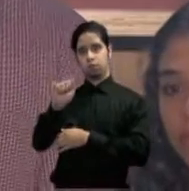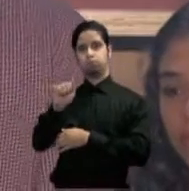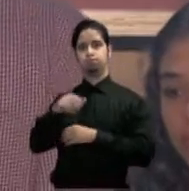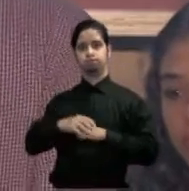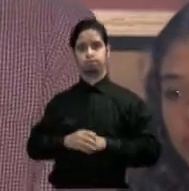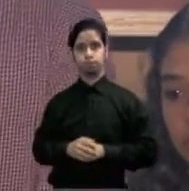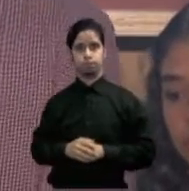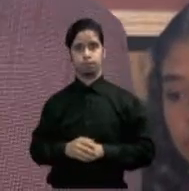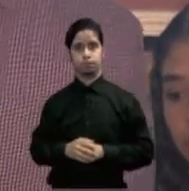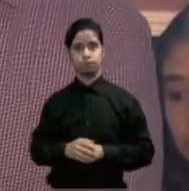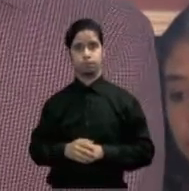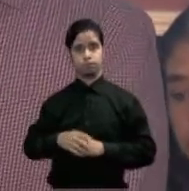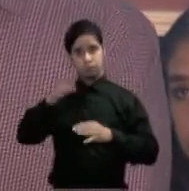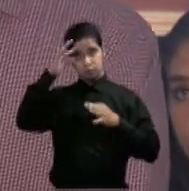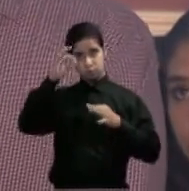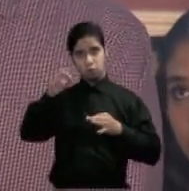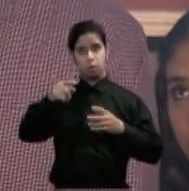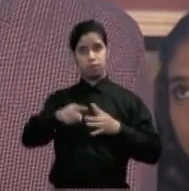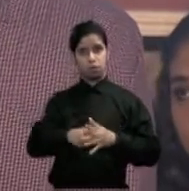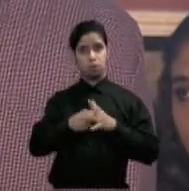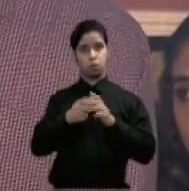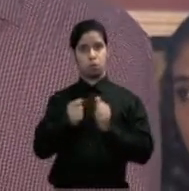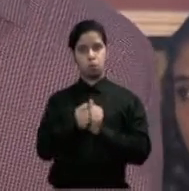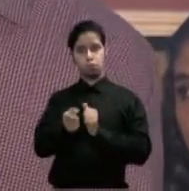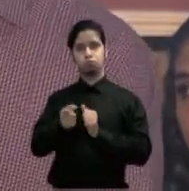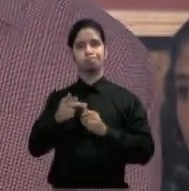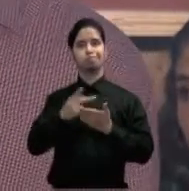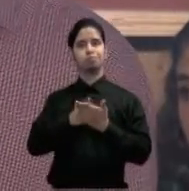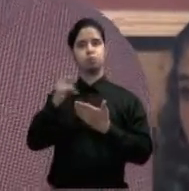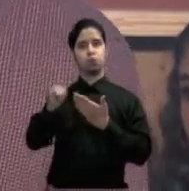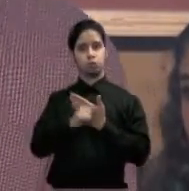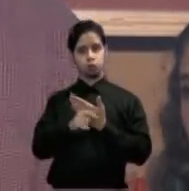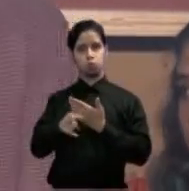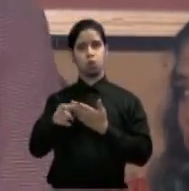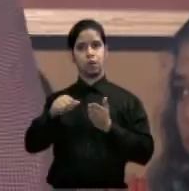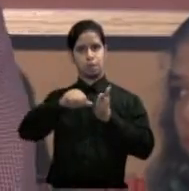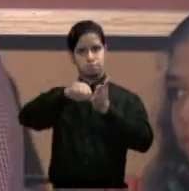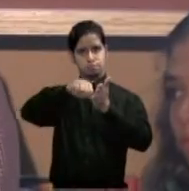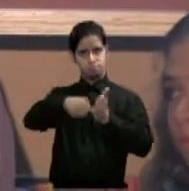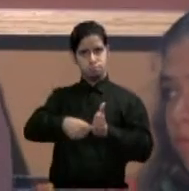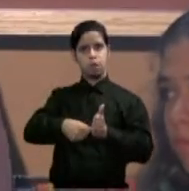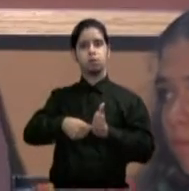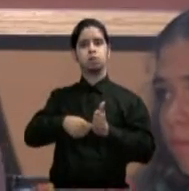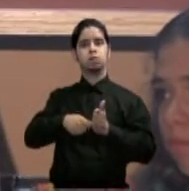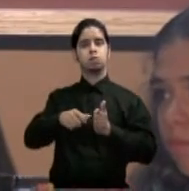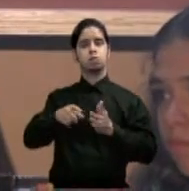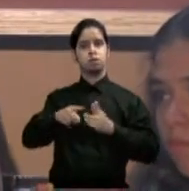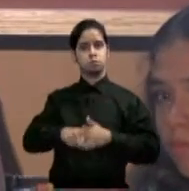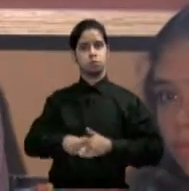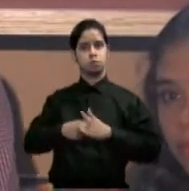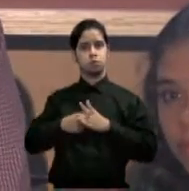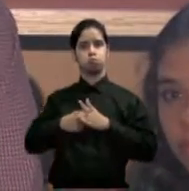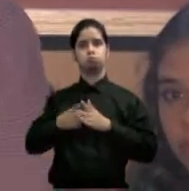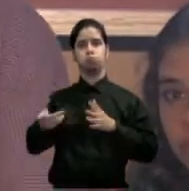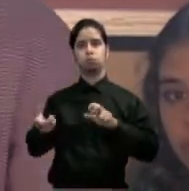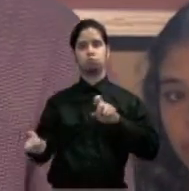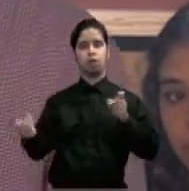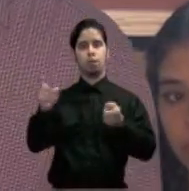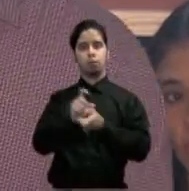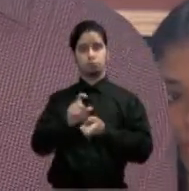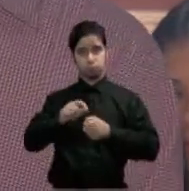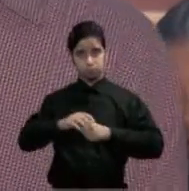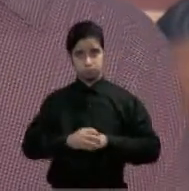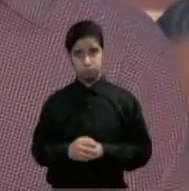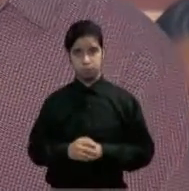iniciar con un proyecto bandera, un proyecto que marque la pauta de la revitalización y un